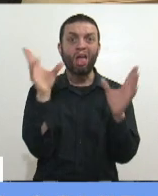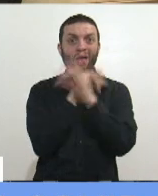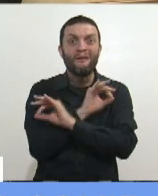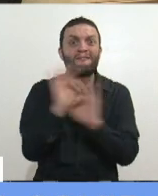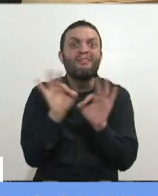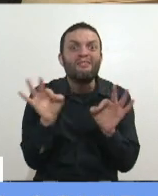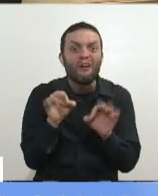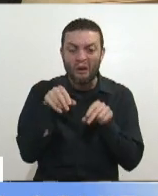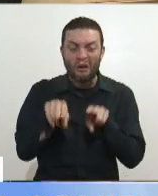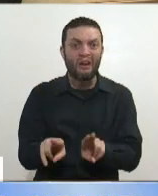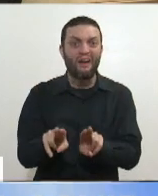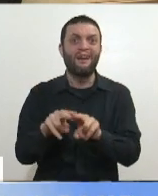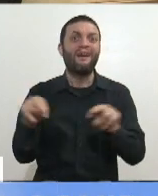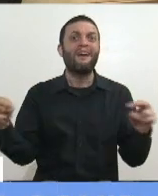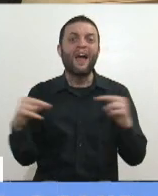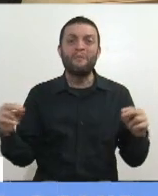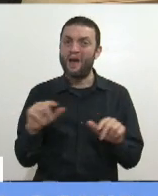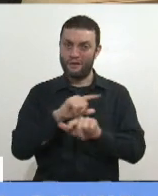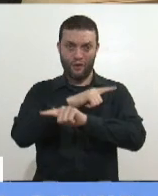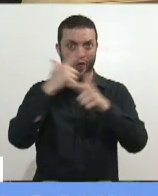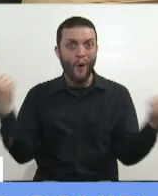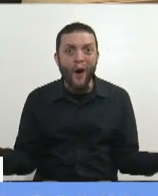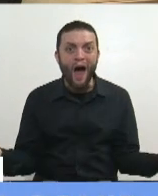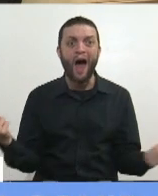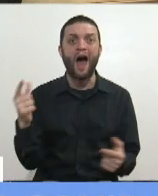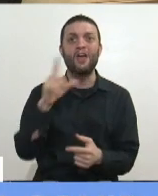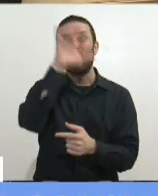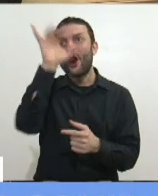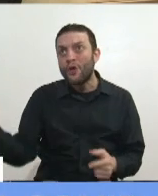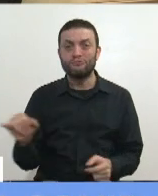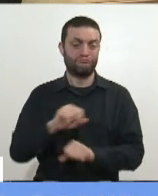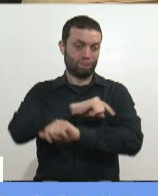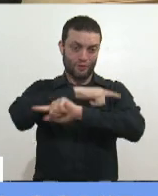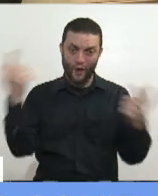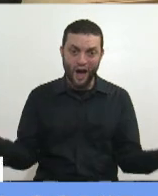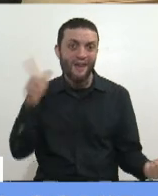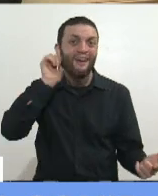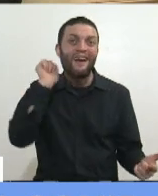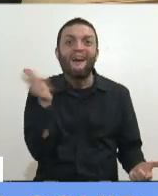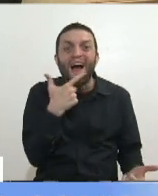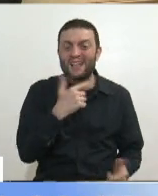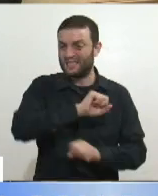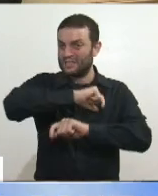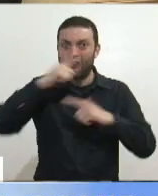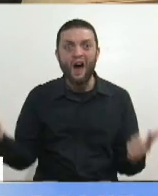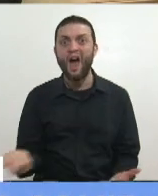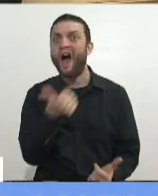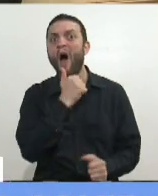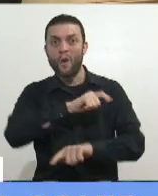Eran cáscaras vacías. No hospitales. El problema es que no pusimos la plata ahí.